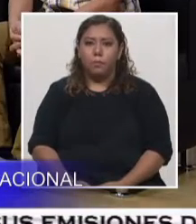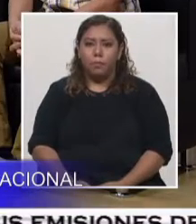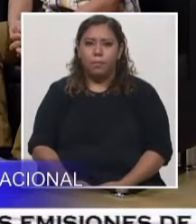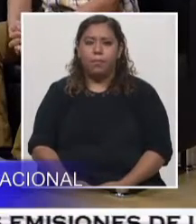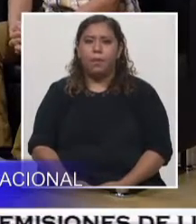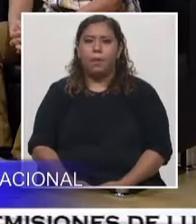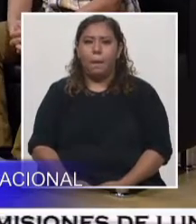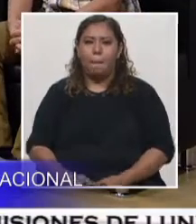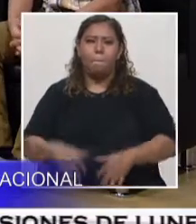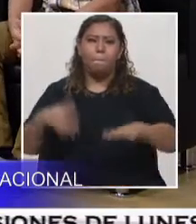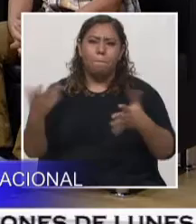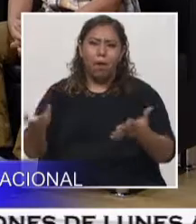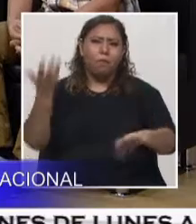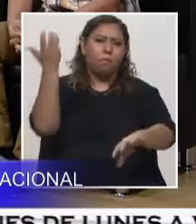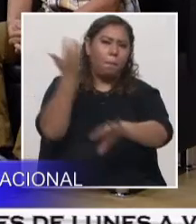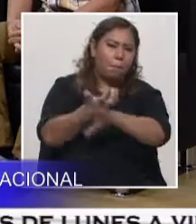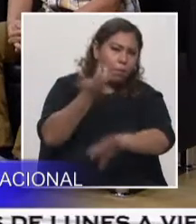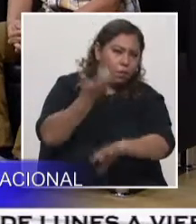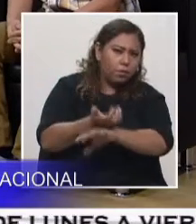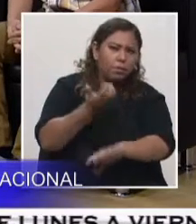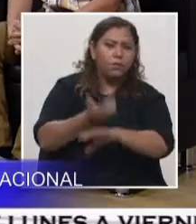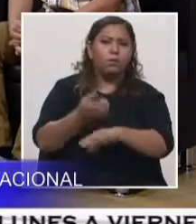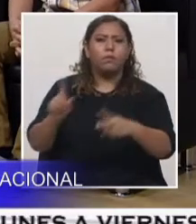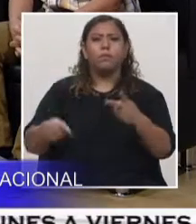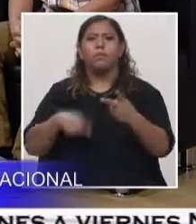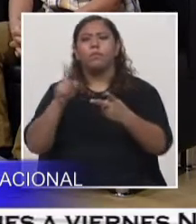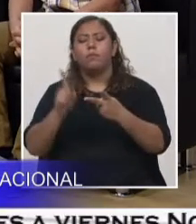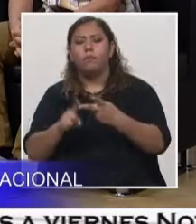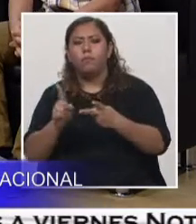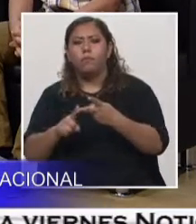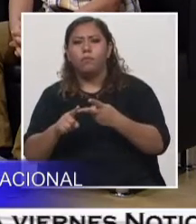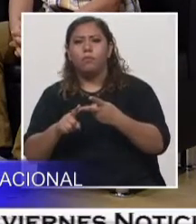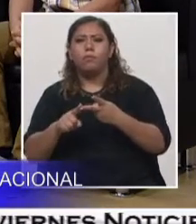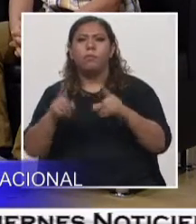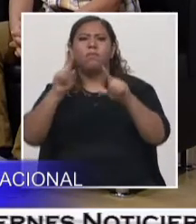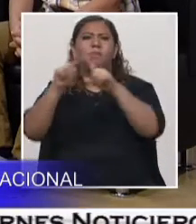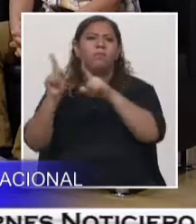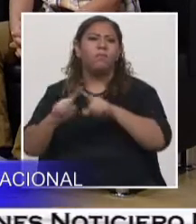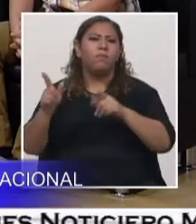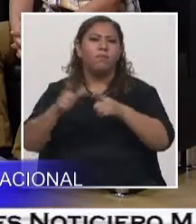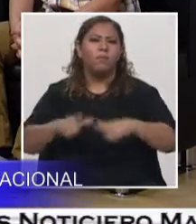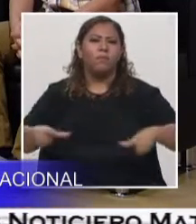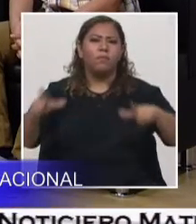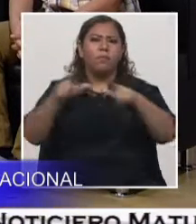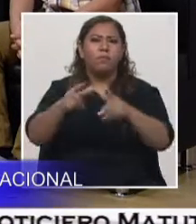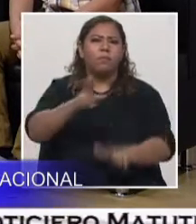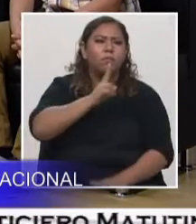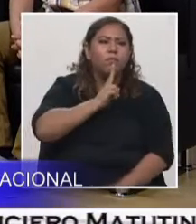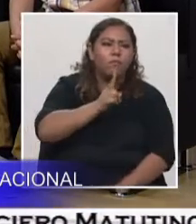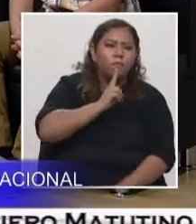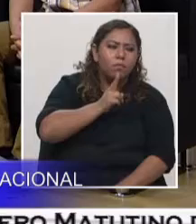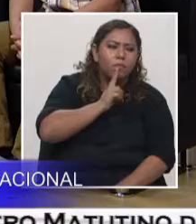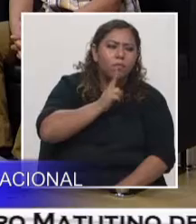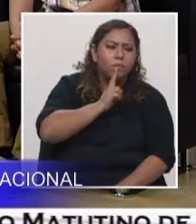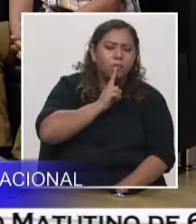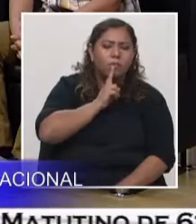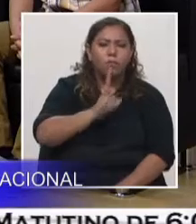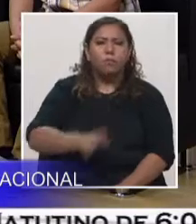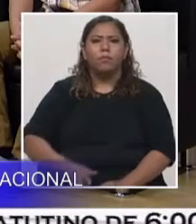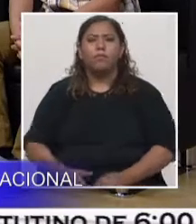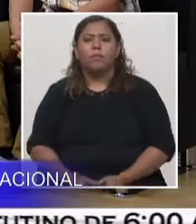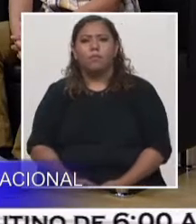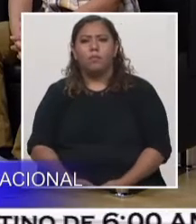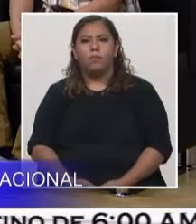peñascos, de rocas, que hay en diferentes sitios del país, algunas hechas a través